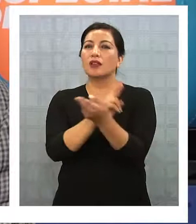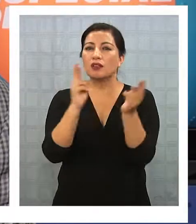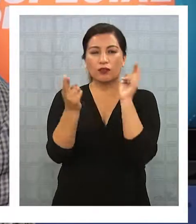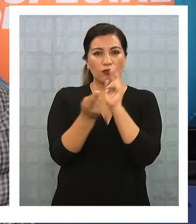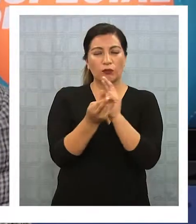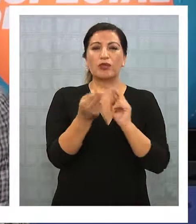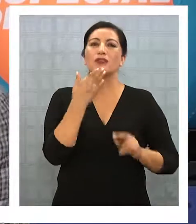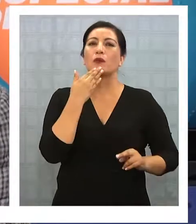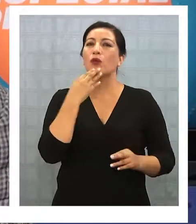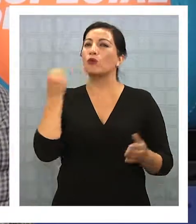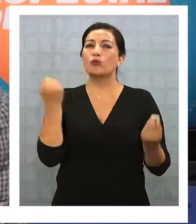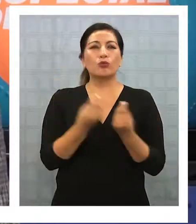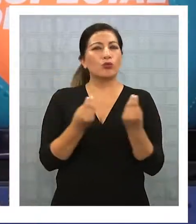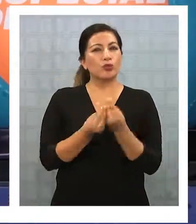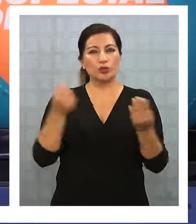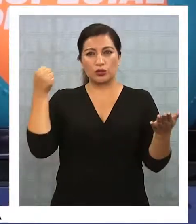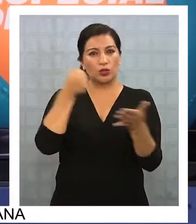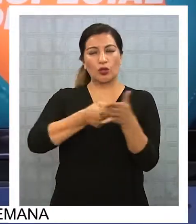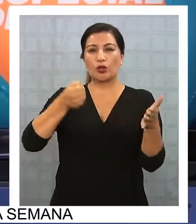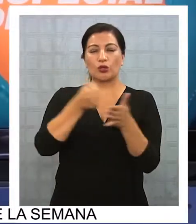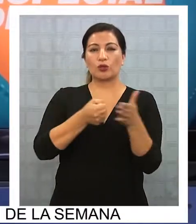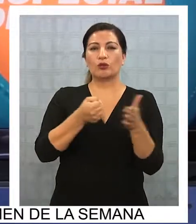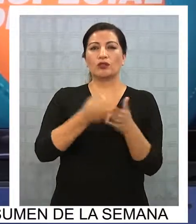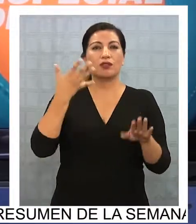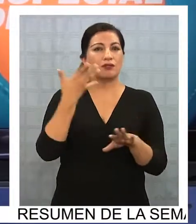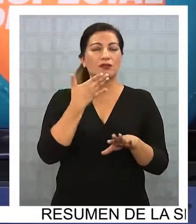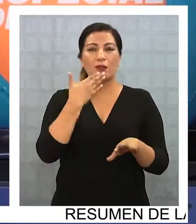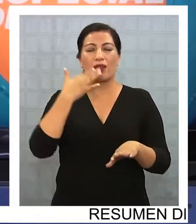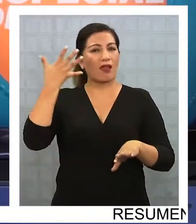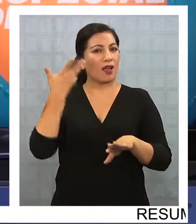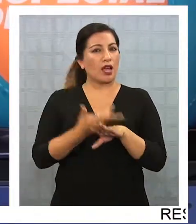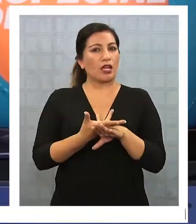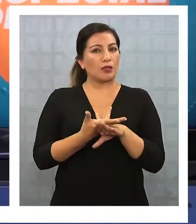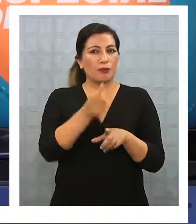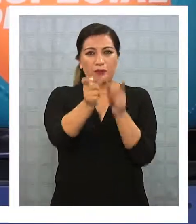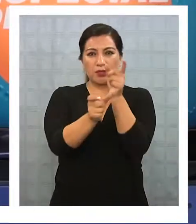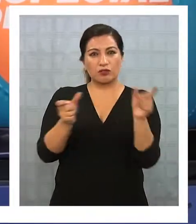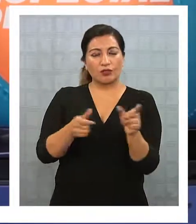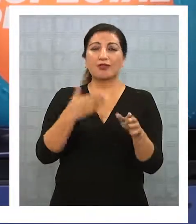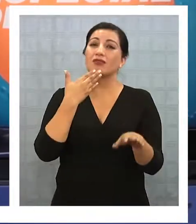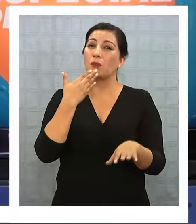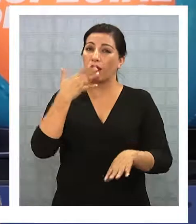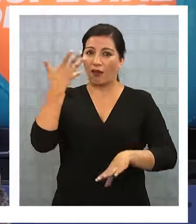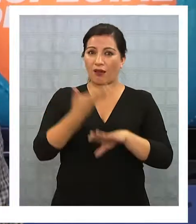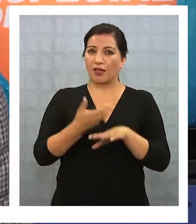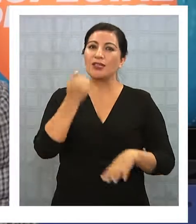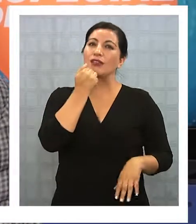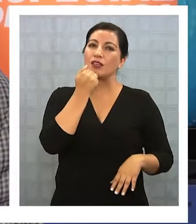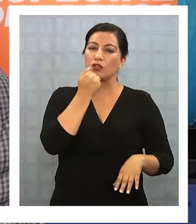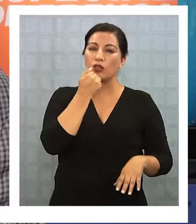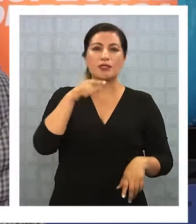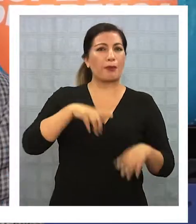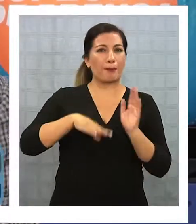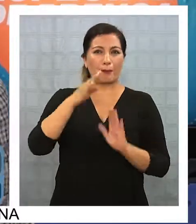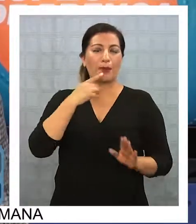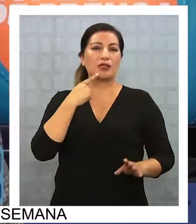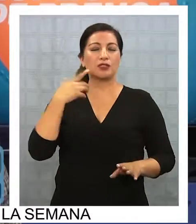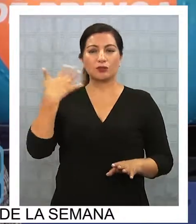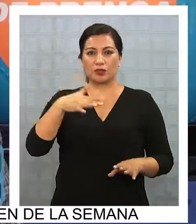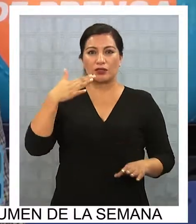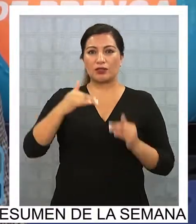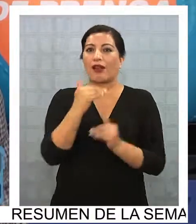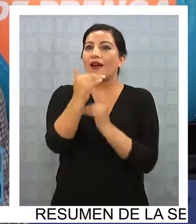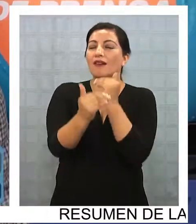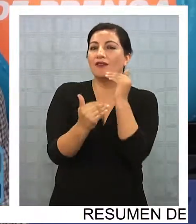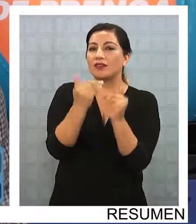demasiadas reformas y demasiadas batallas cuando tenía un ejército más pequeño entonces ahí también hubo errores y creo que este gobierno debió haberle dado más importancia